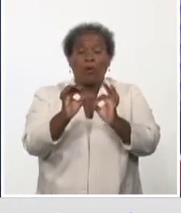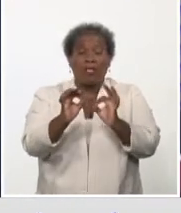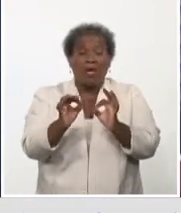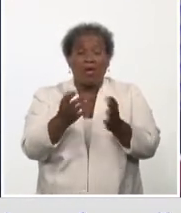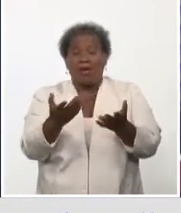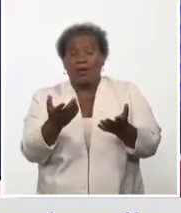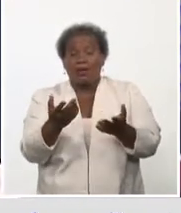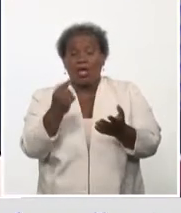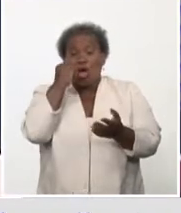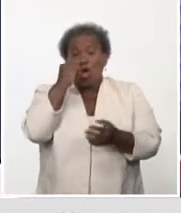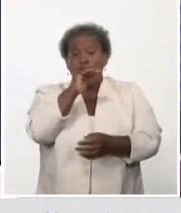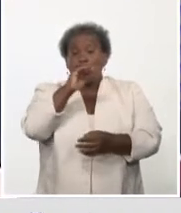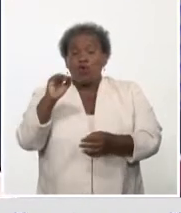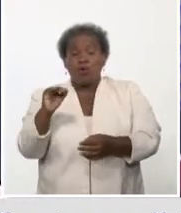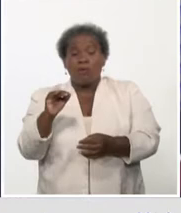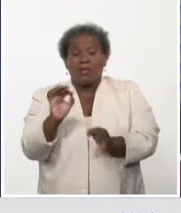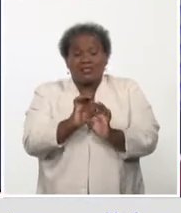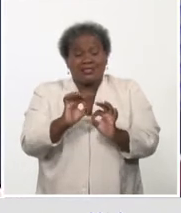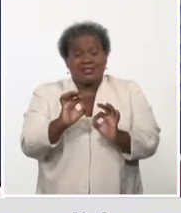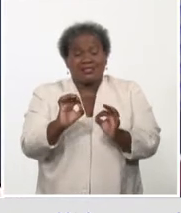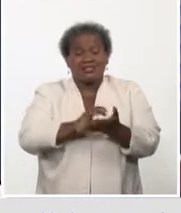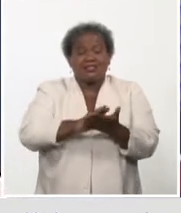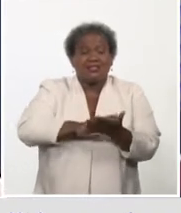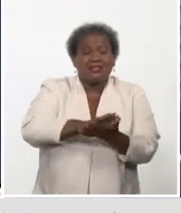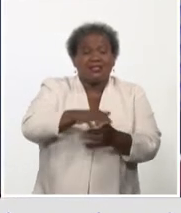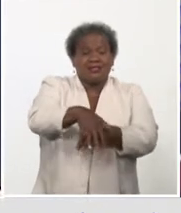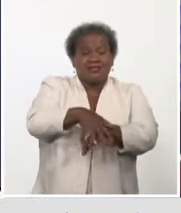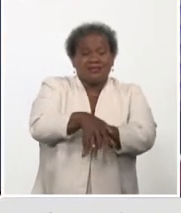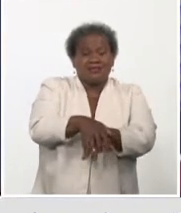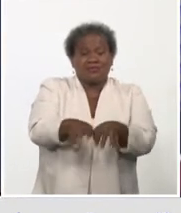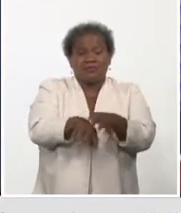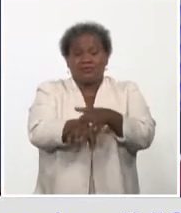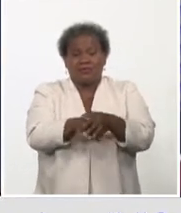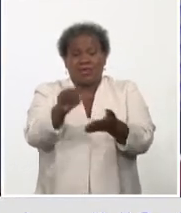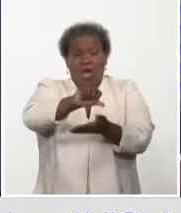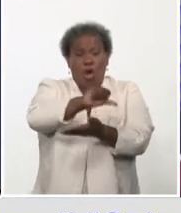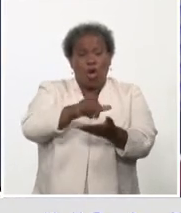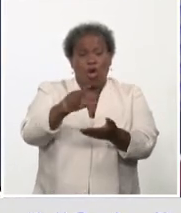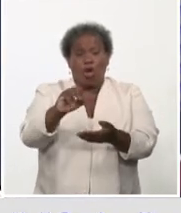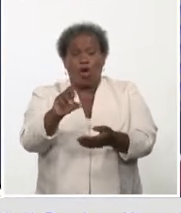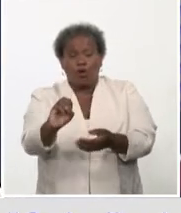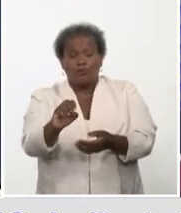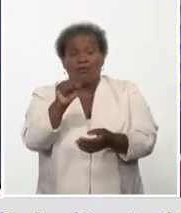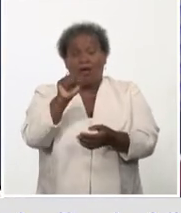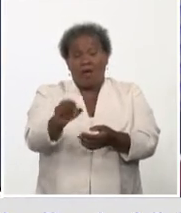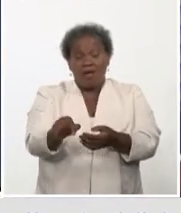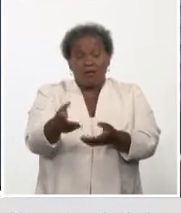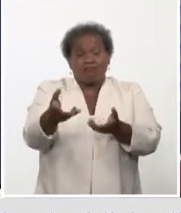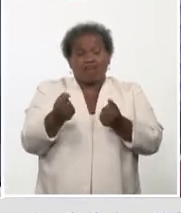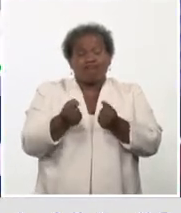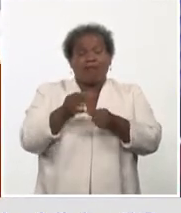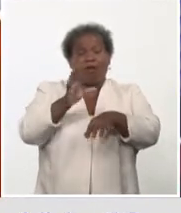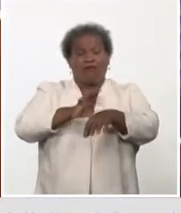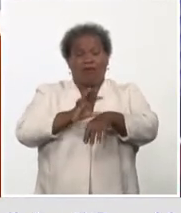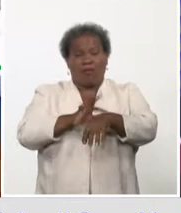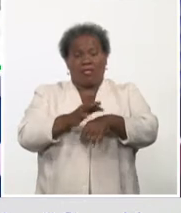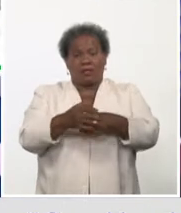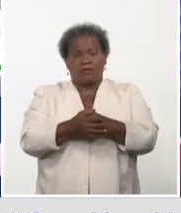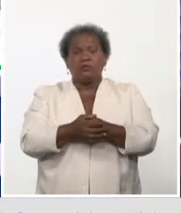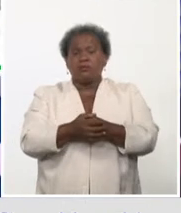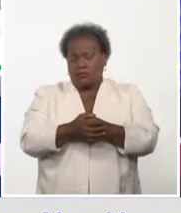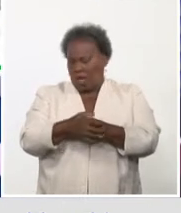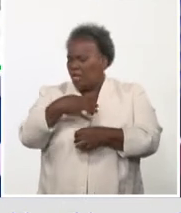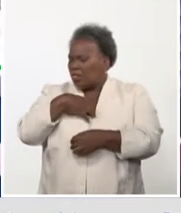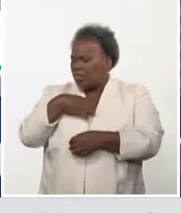higiene que debemos tener, las medidas y demás, y bueno, ahí es donde se contrae la enfermedad. Existen indisciplinas, doctora,